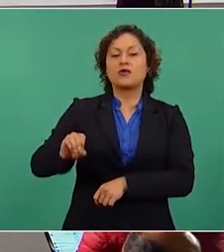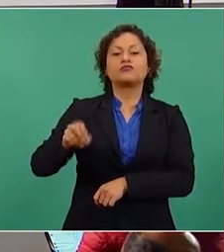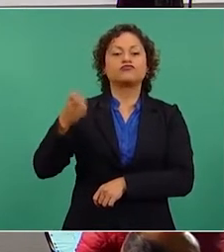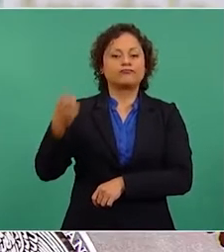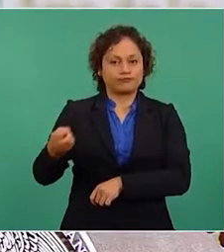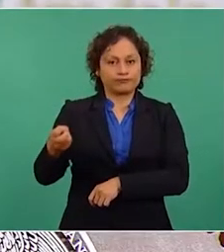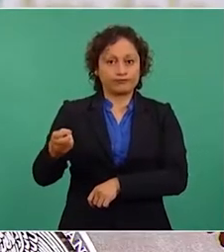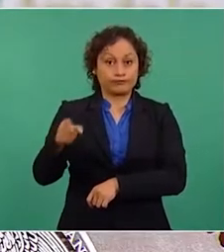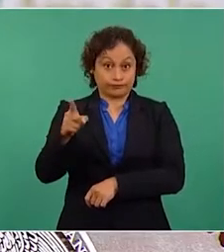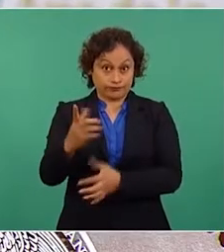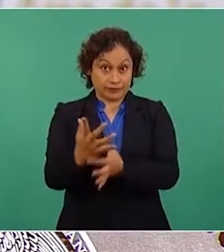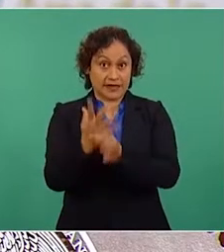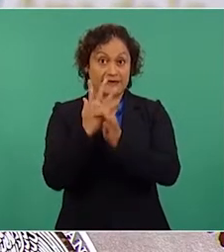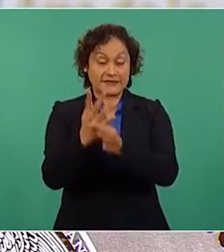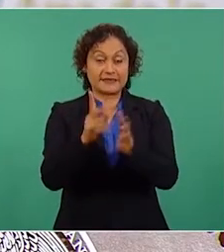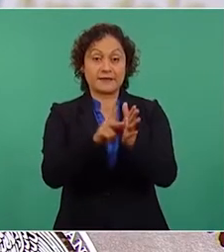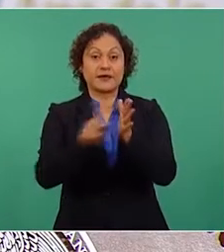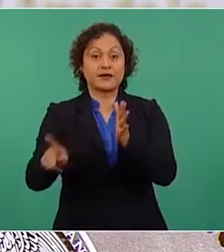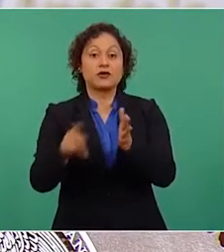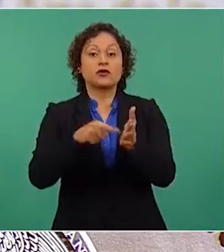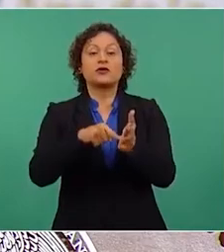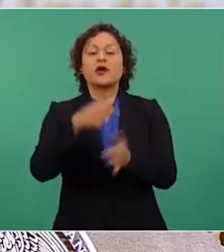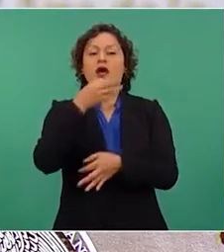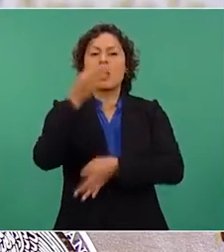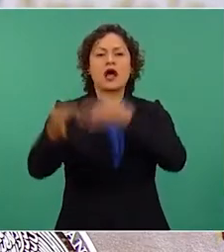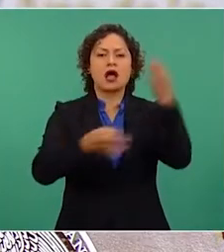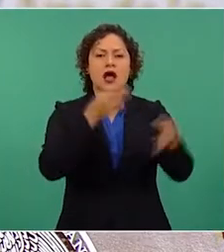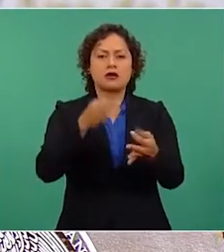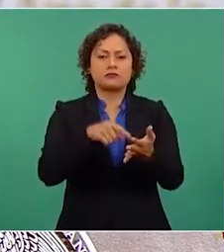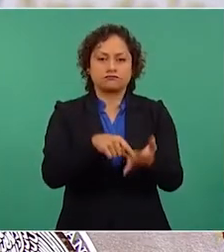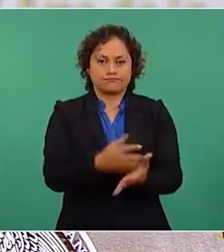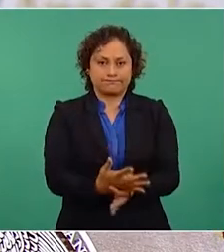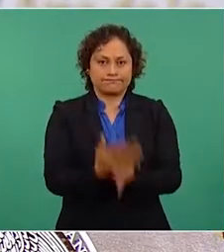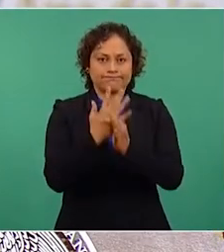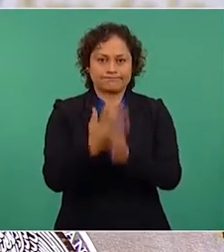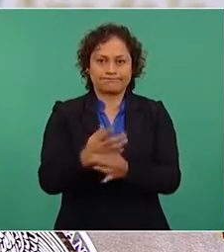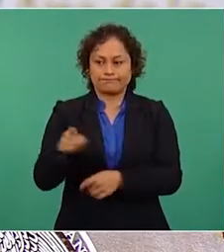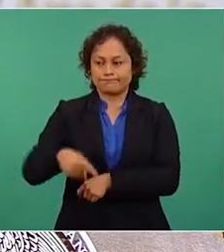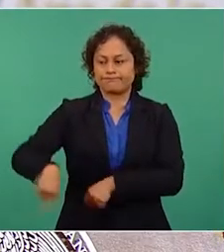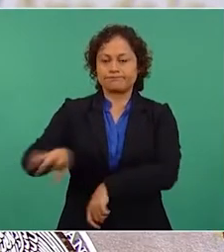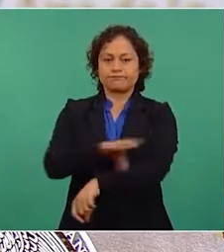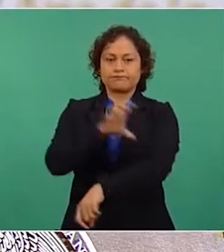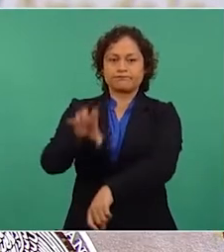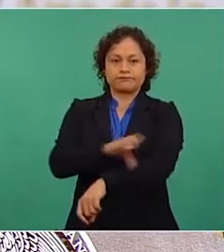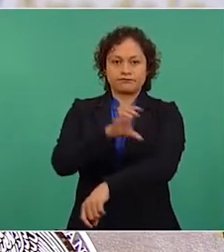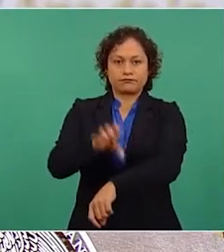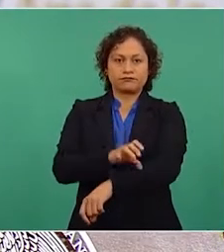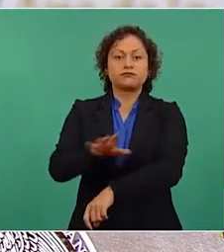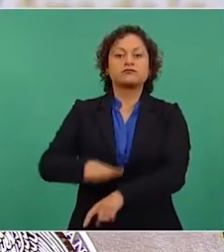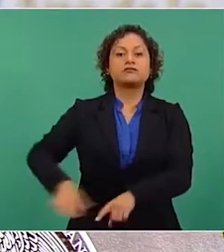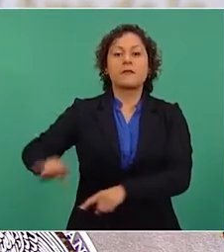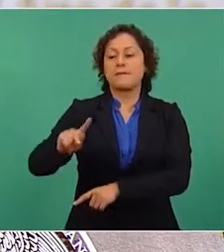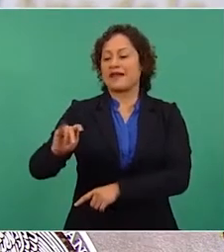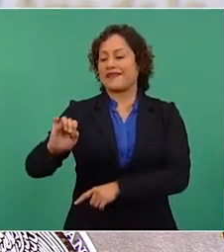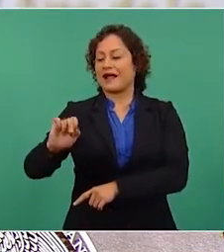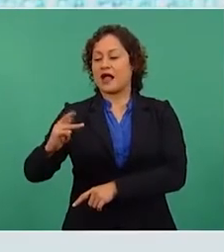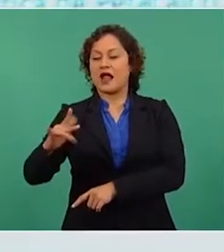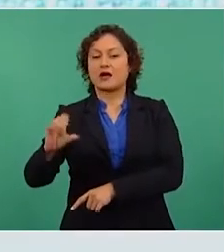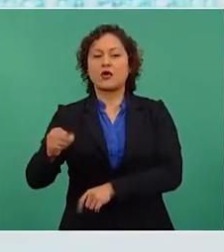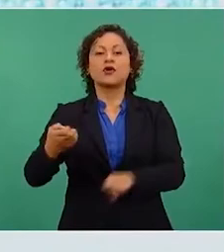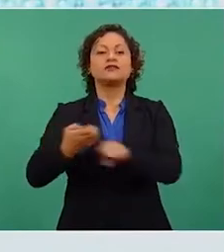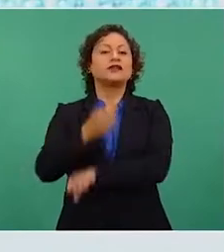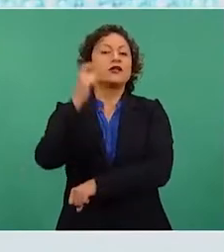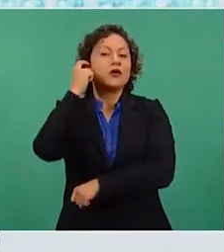El periódico Reforma publicó una nota en la que afirmó que la central carboeléctrica de Petacalco, en Guerrero, dejará de operar debido